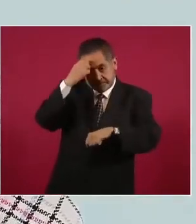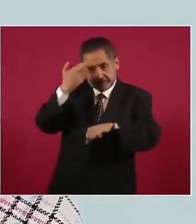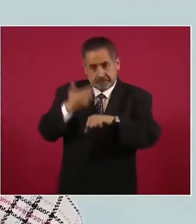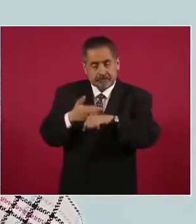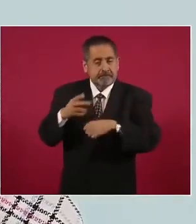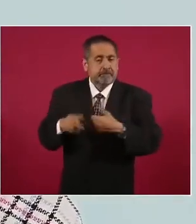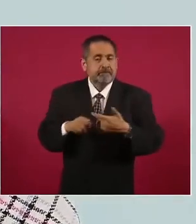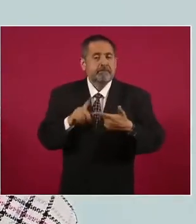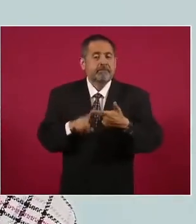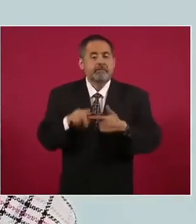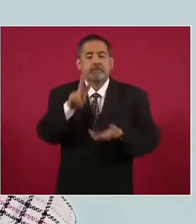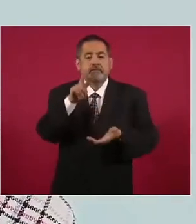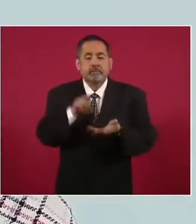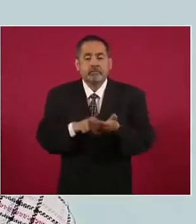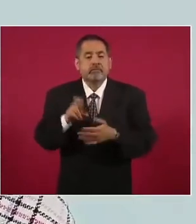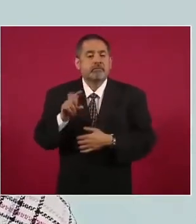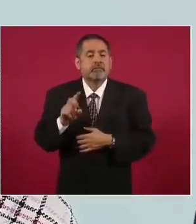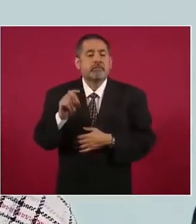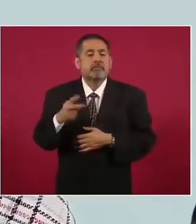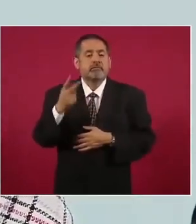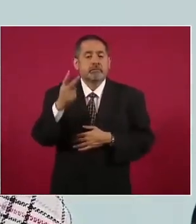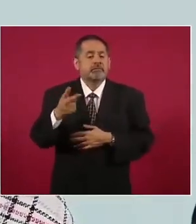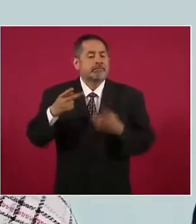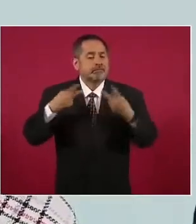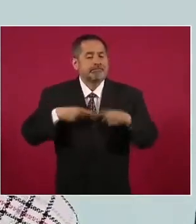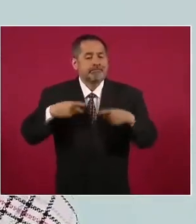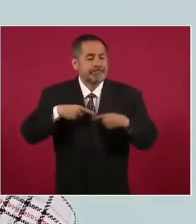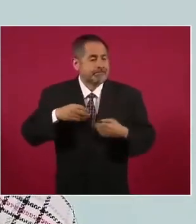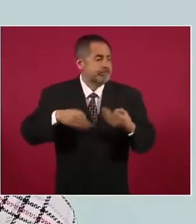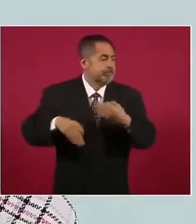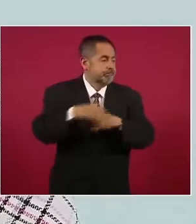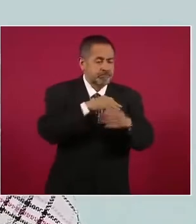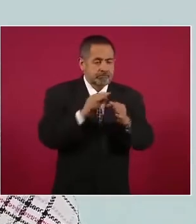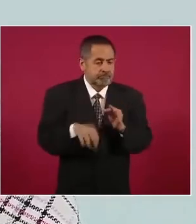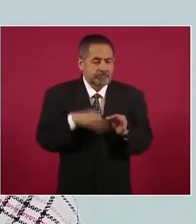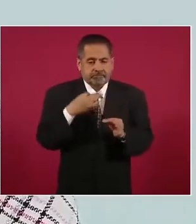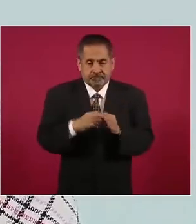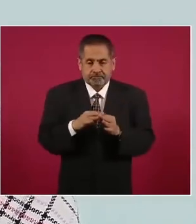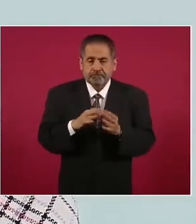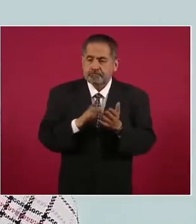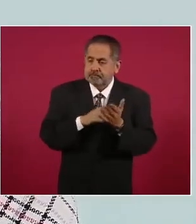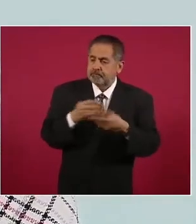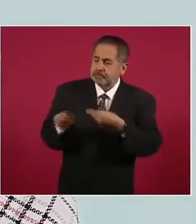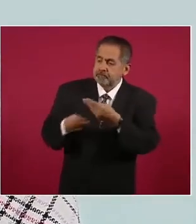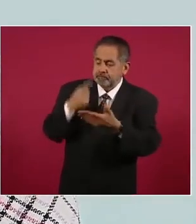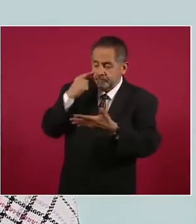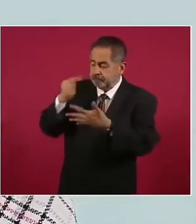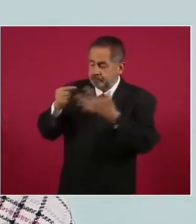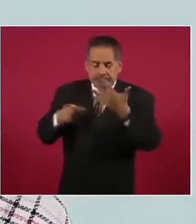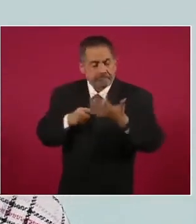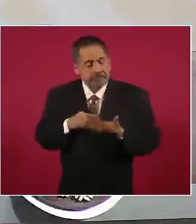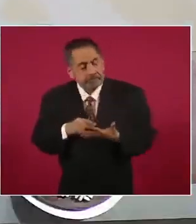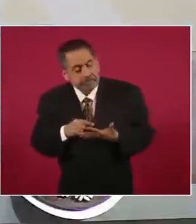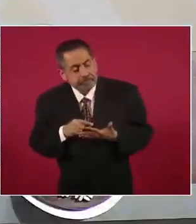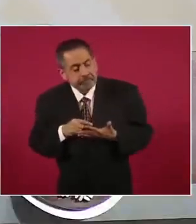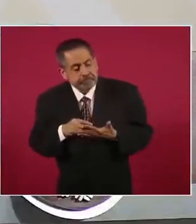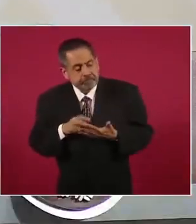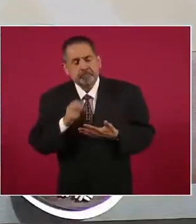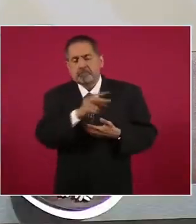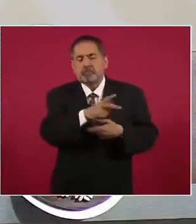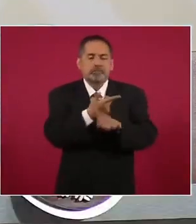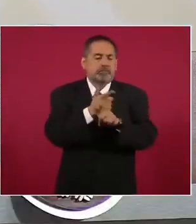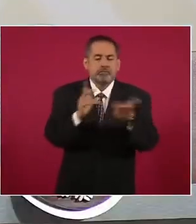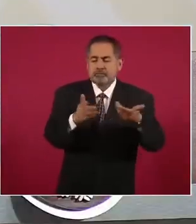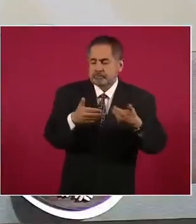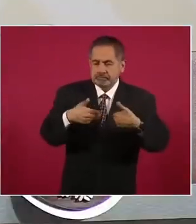y dos mil treinta y dos personas que cumplieron con los requisitos de ley para libertades